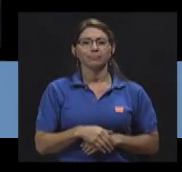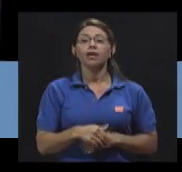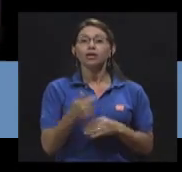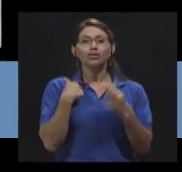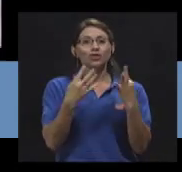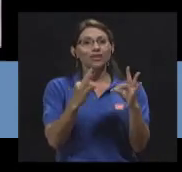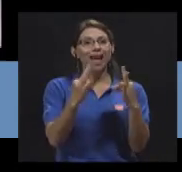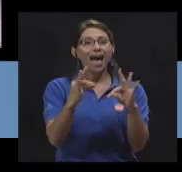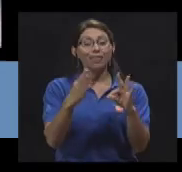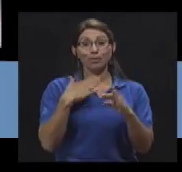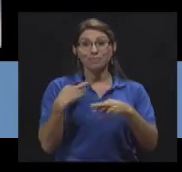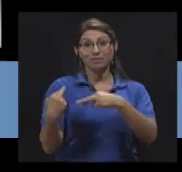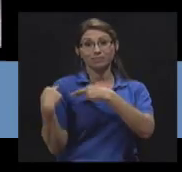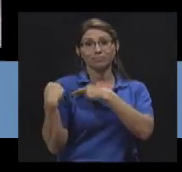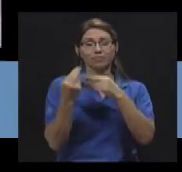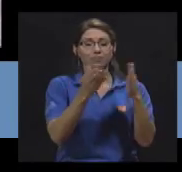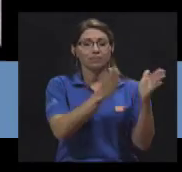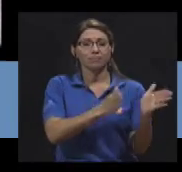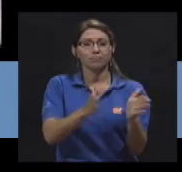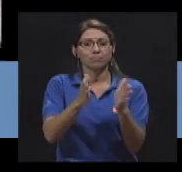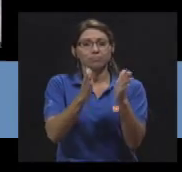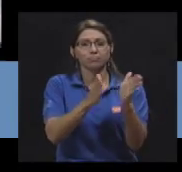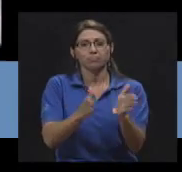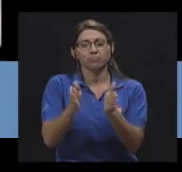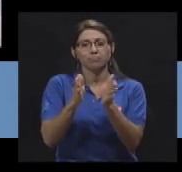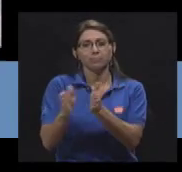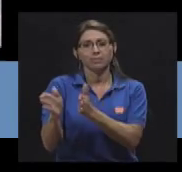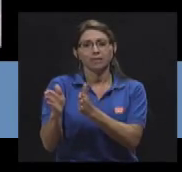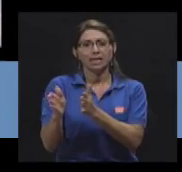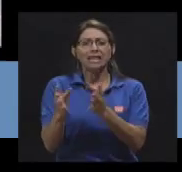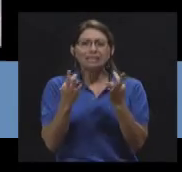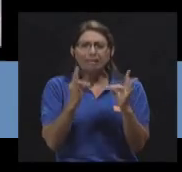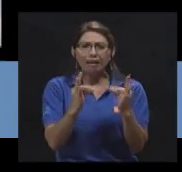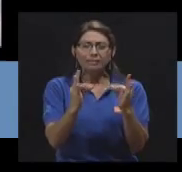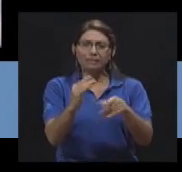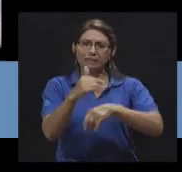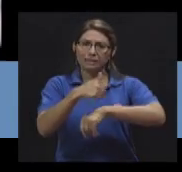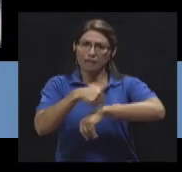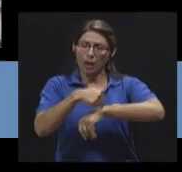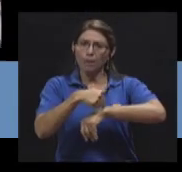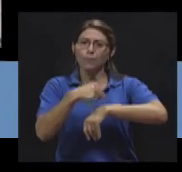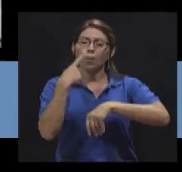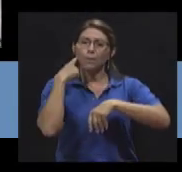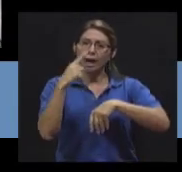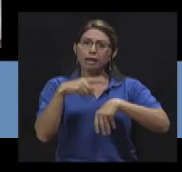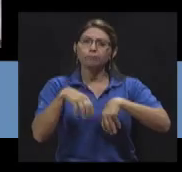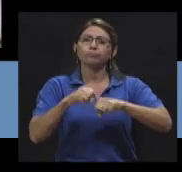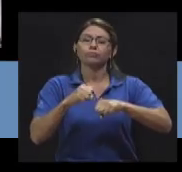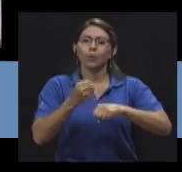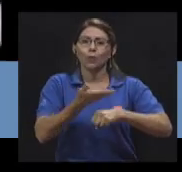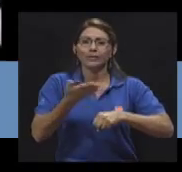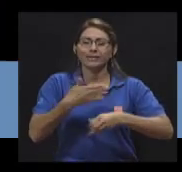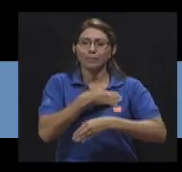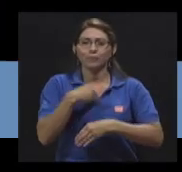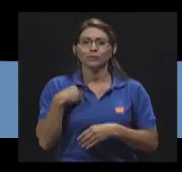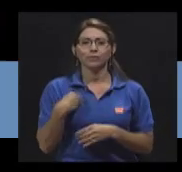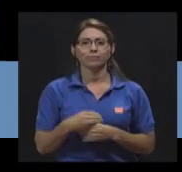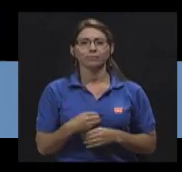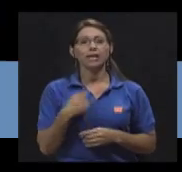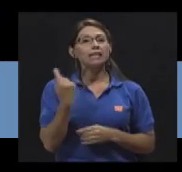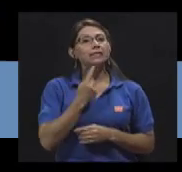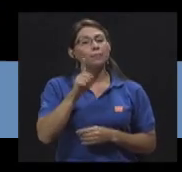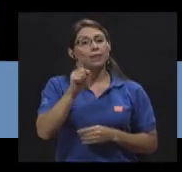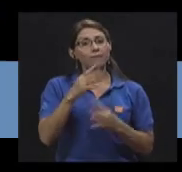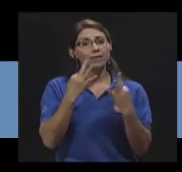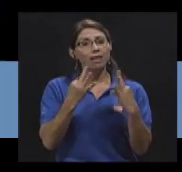organizar mis obligaciones, tratando de disponer de tiempo para hacer las cosas que a le gustan. Hay que